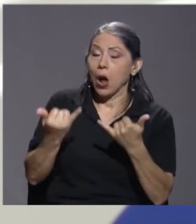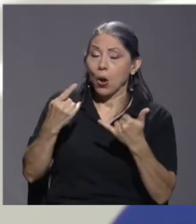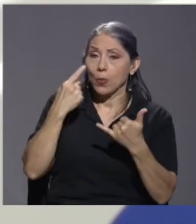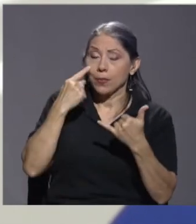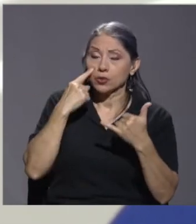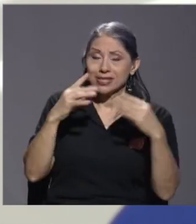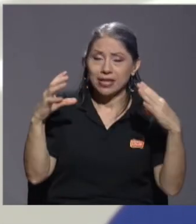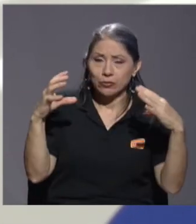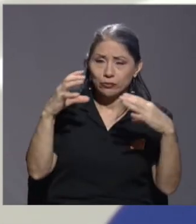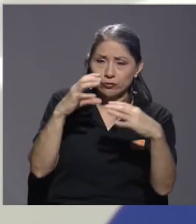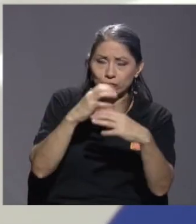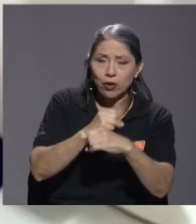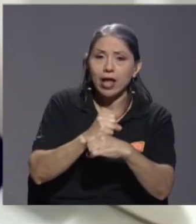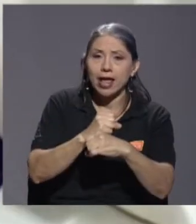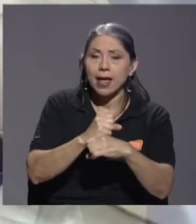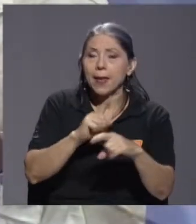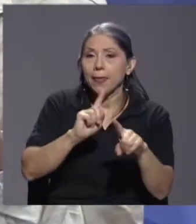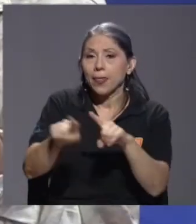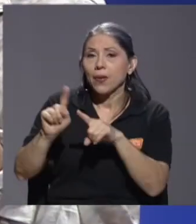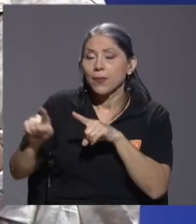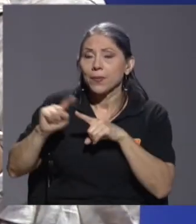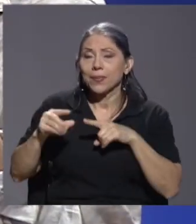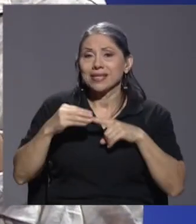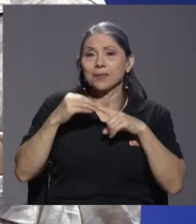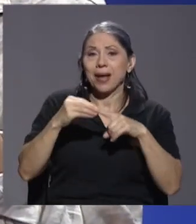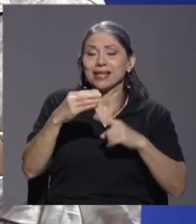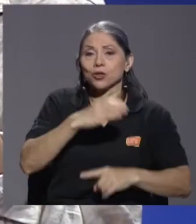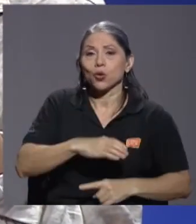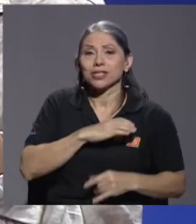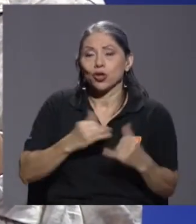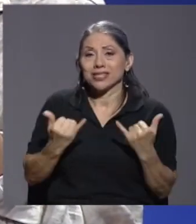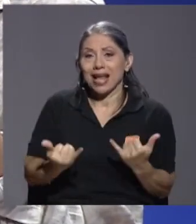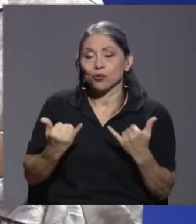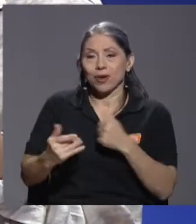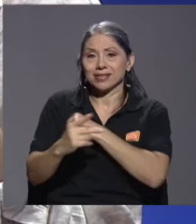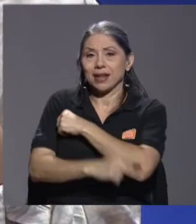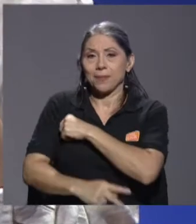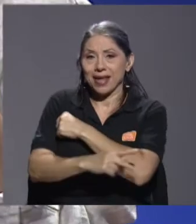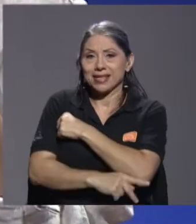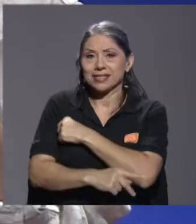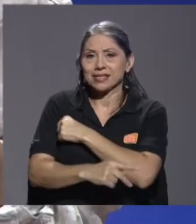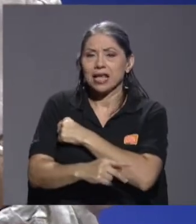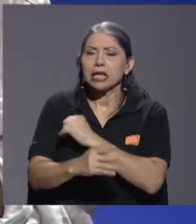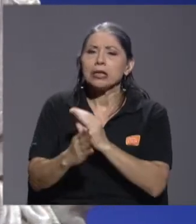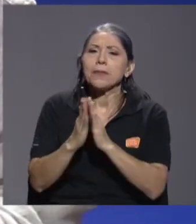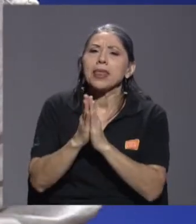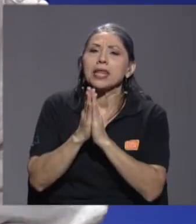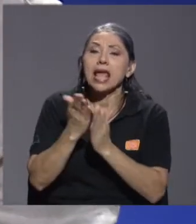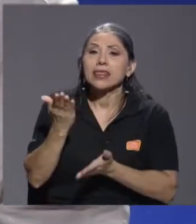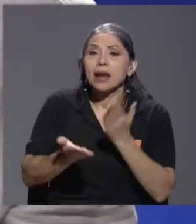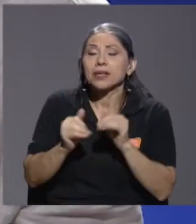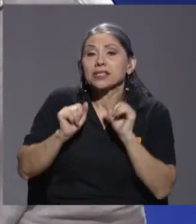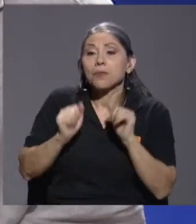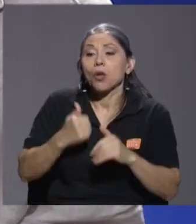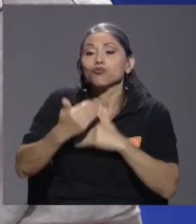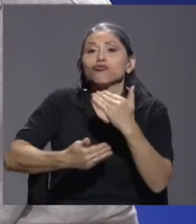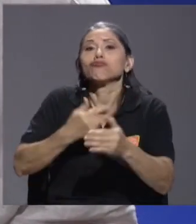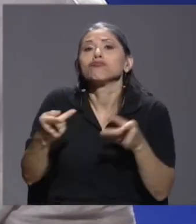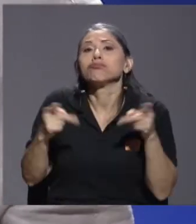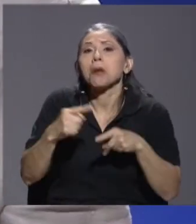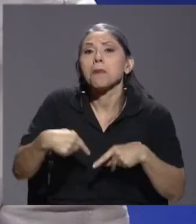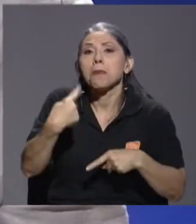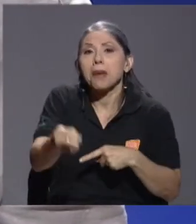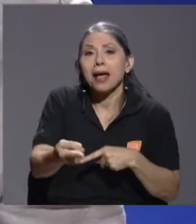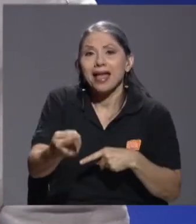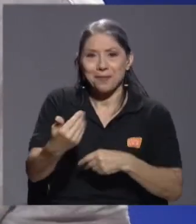las principales, digamos, las condiciones actuales del país, yo le pediría tal vez si podemos avanzar hacia los escenarios para que nos den